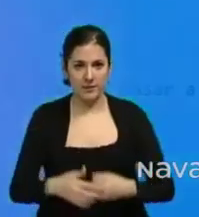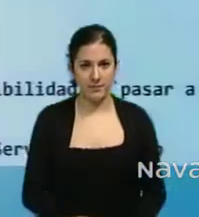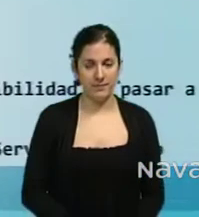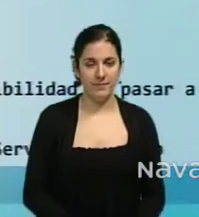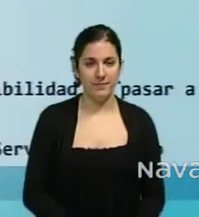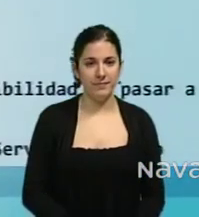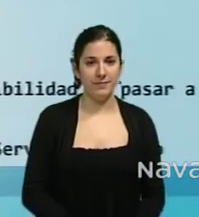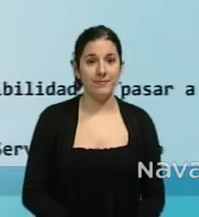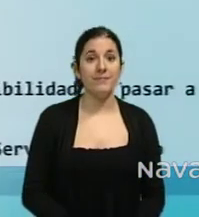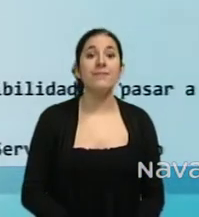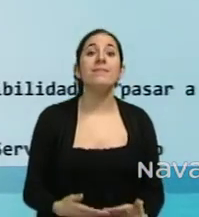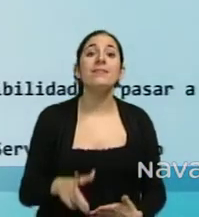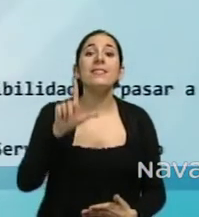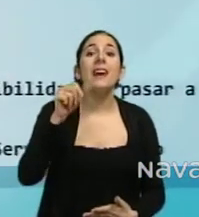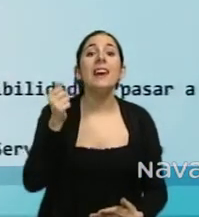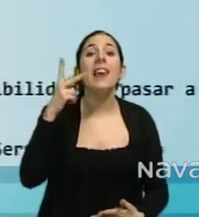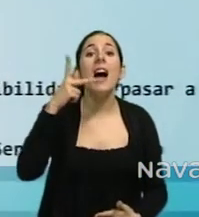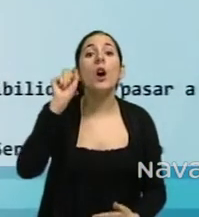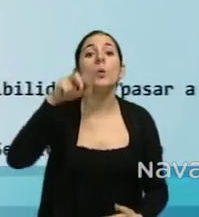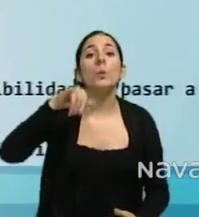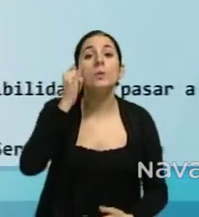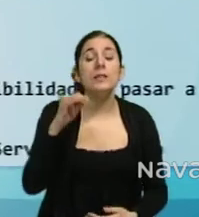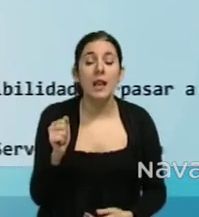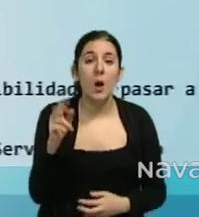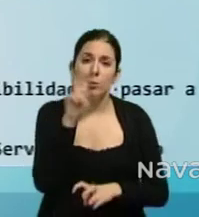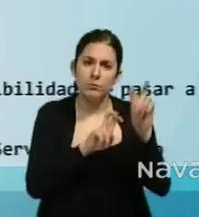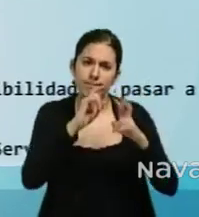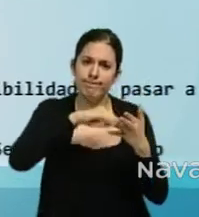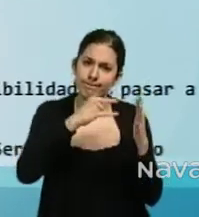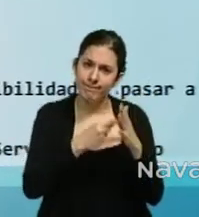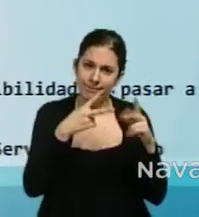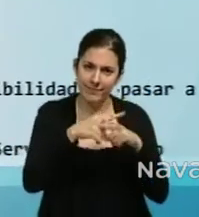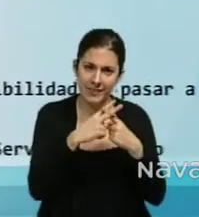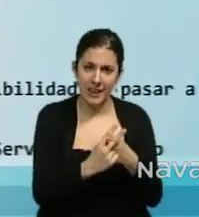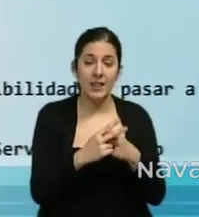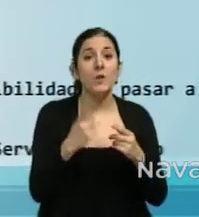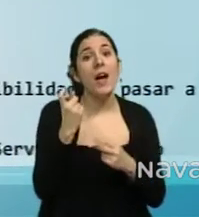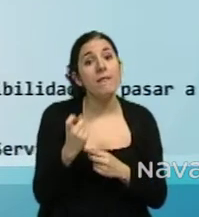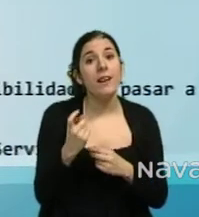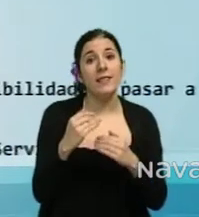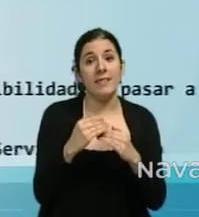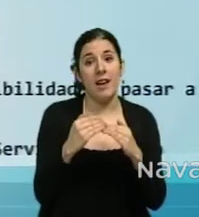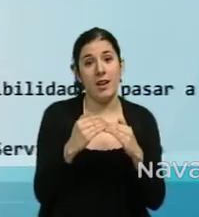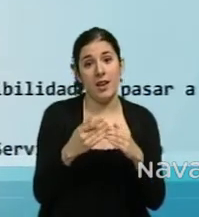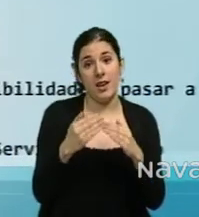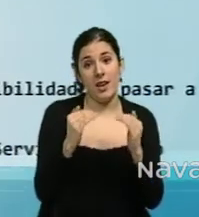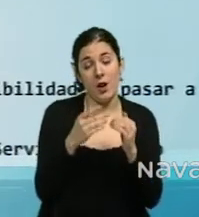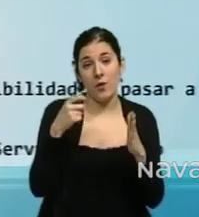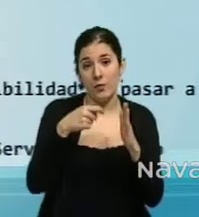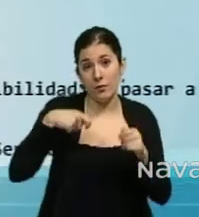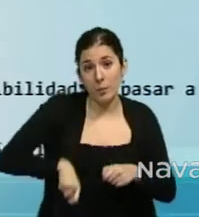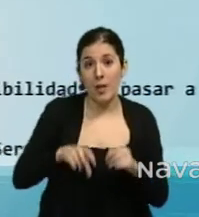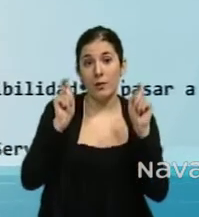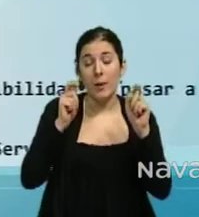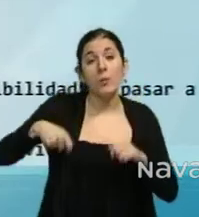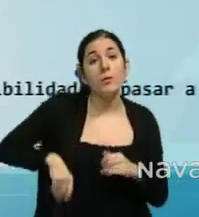Y en la CUNZA buscan un mecánico instalador de maquinaria industrial. Se requiere grado superior o equivalente o experiencia laboral demostrable,